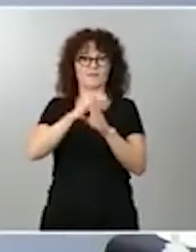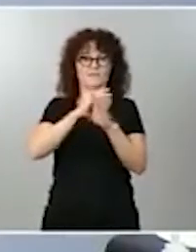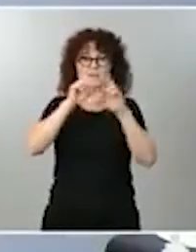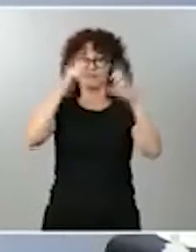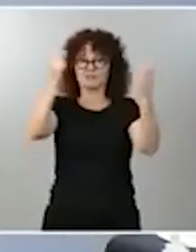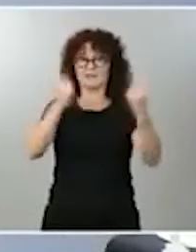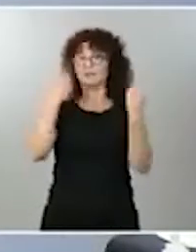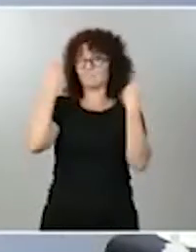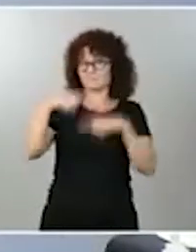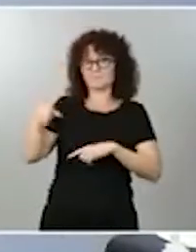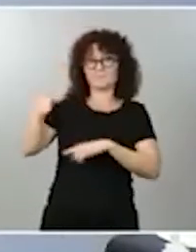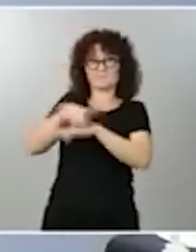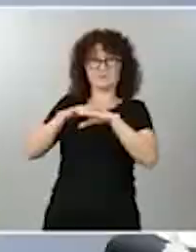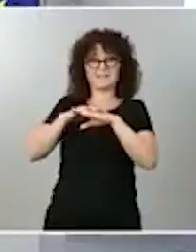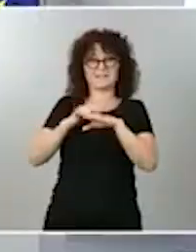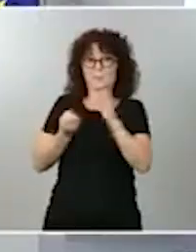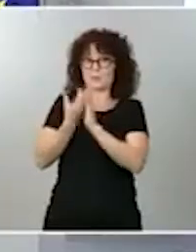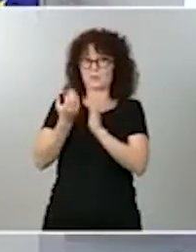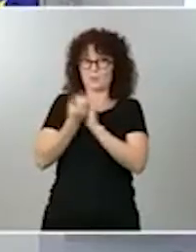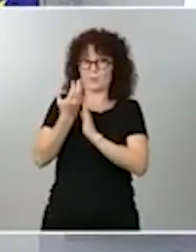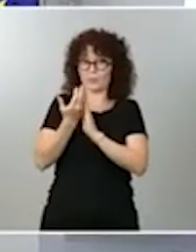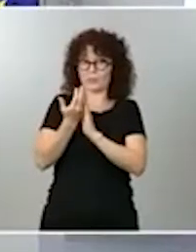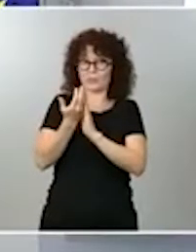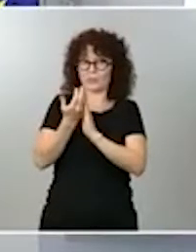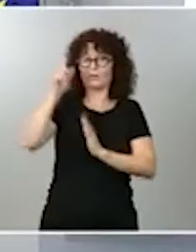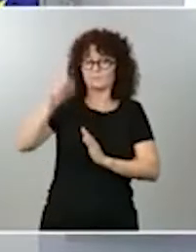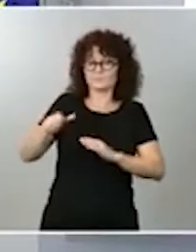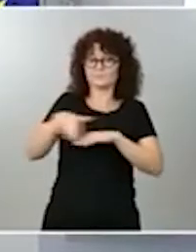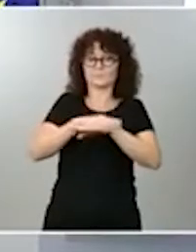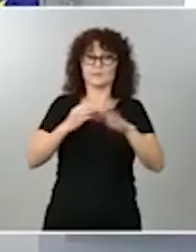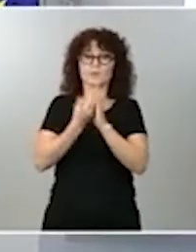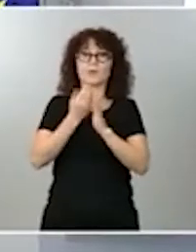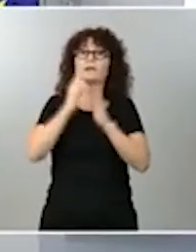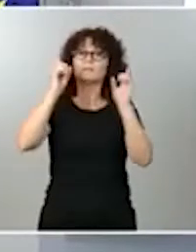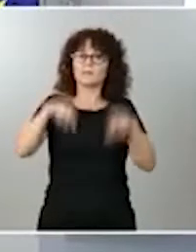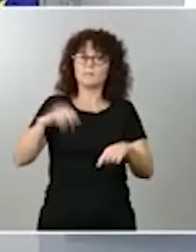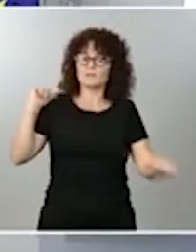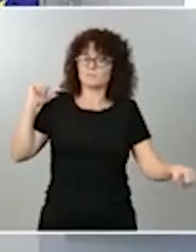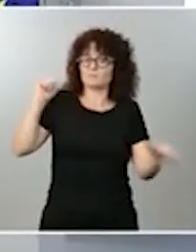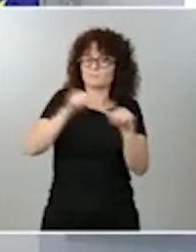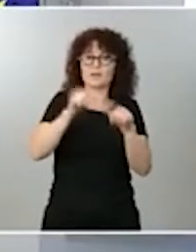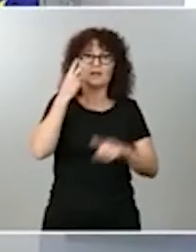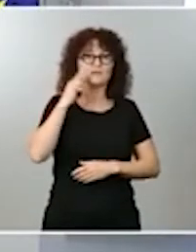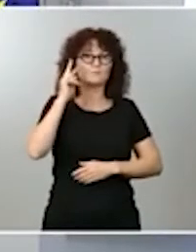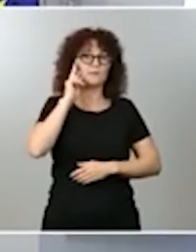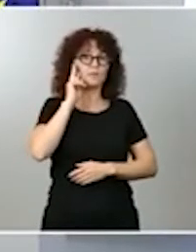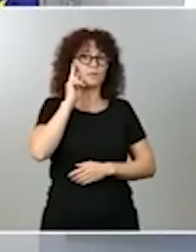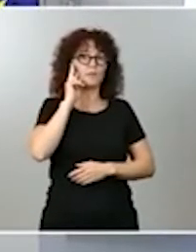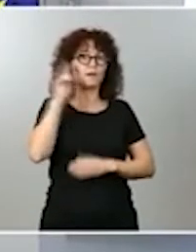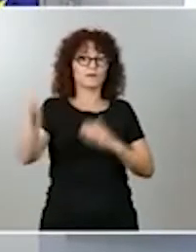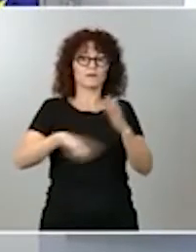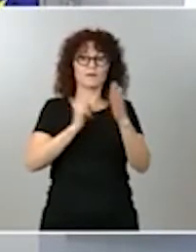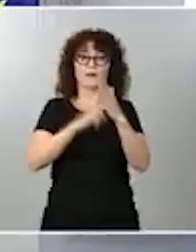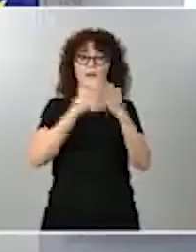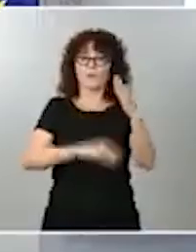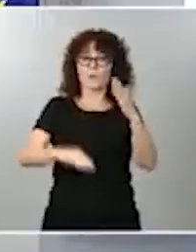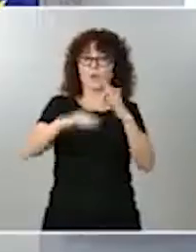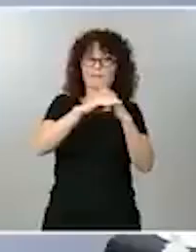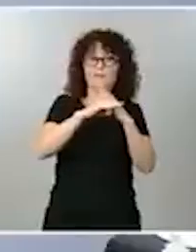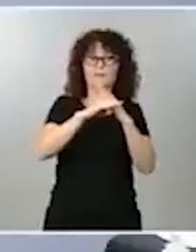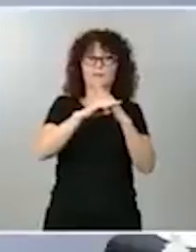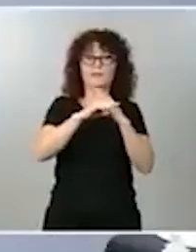portavoz, que además de portavoz, en su trayectoria política ha podido vivir el desarrollo de la Ley de Igualdad, la Ley 3.2007.